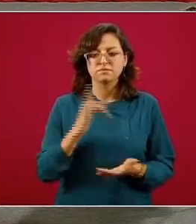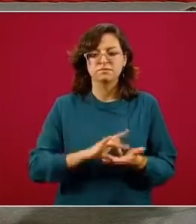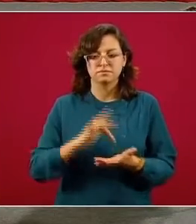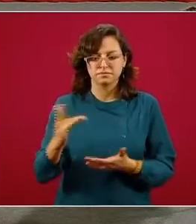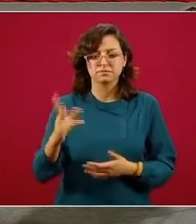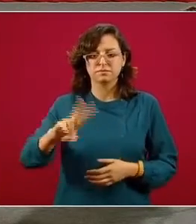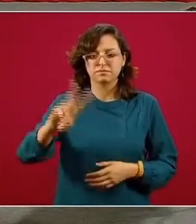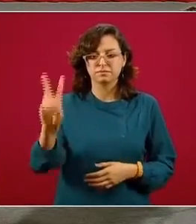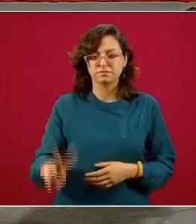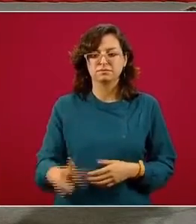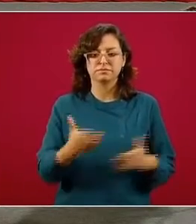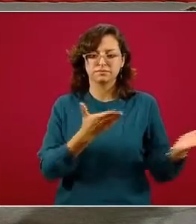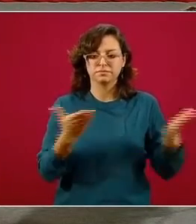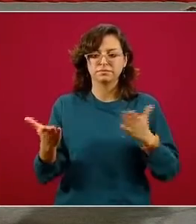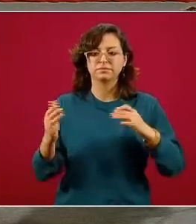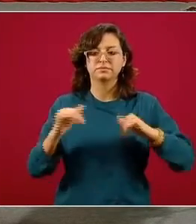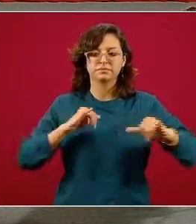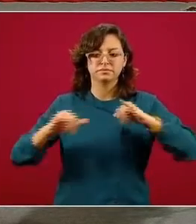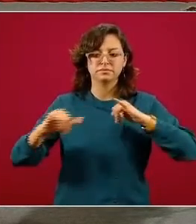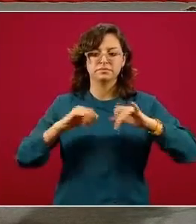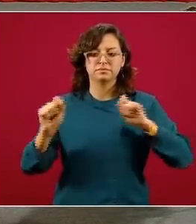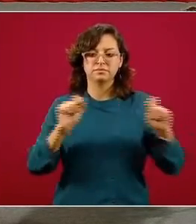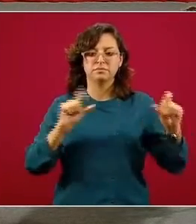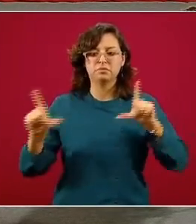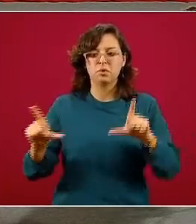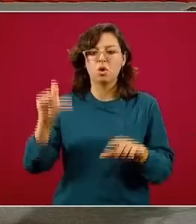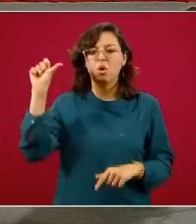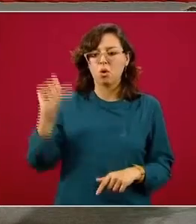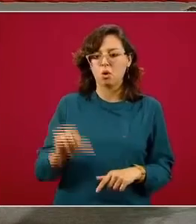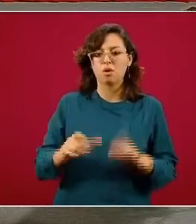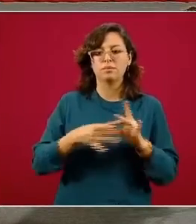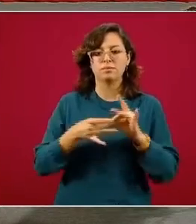Los mapas. Por eso empezamos hoy con esto.